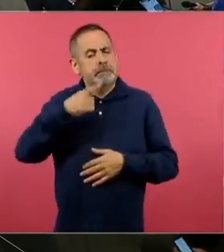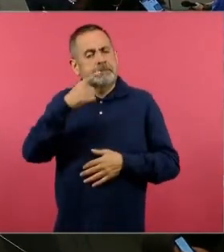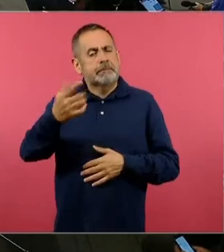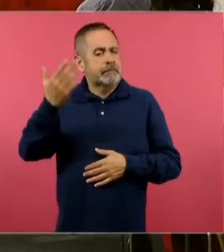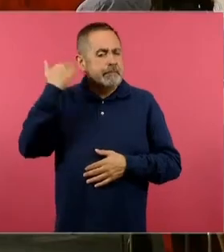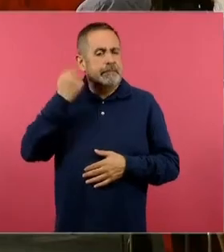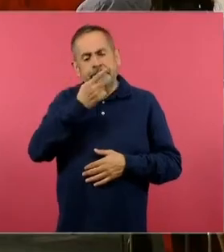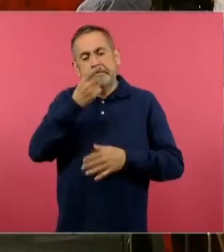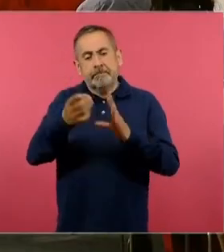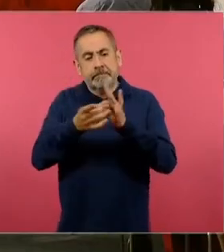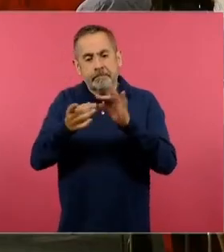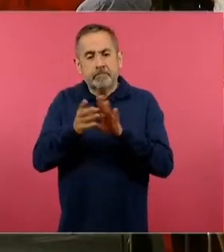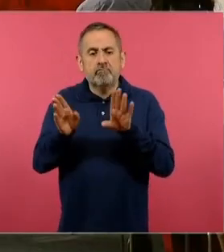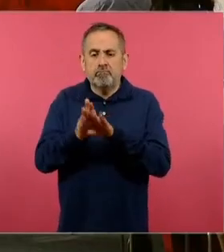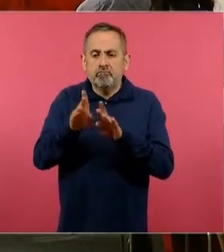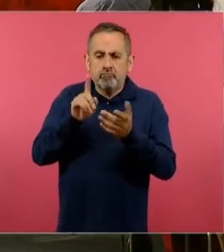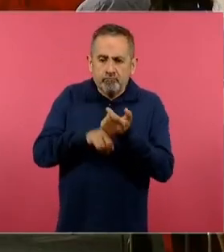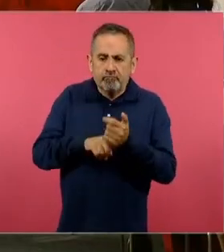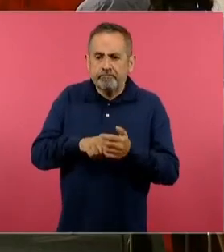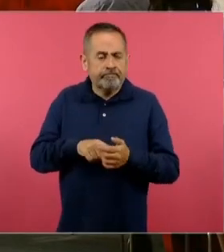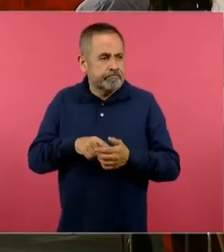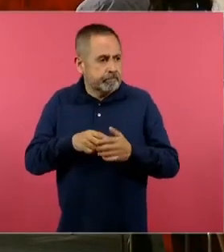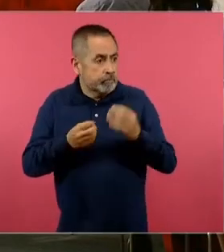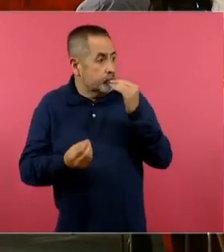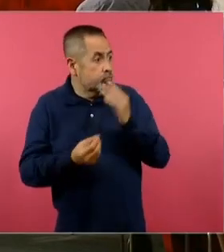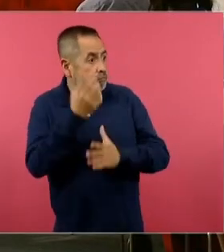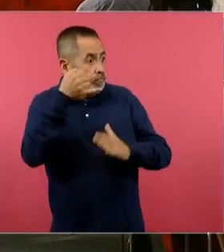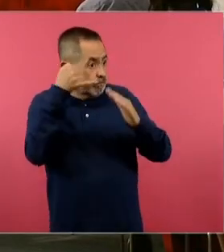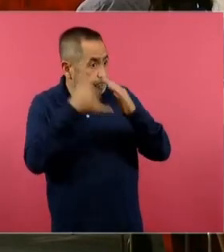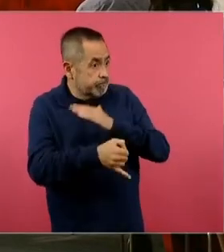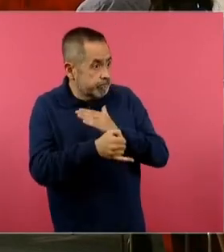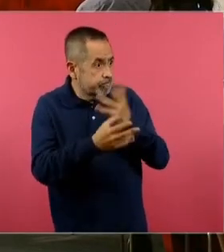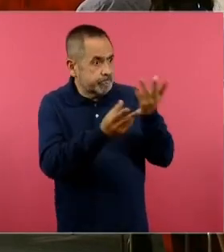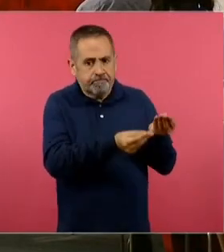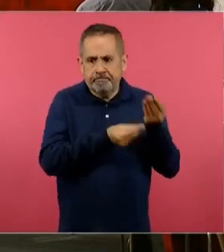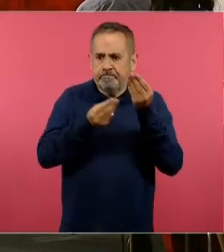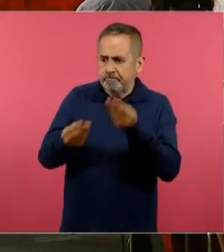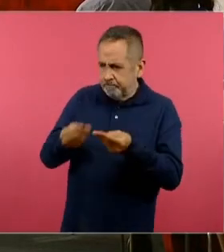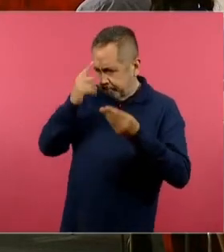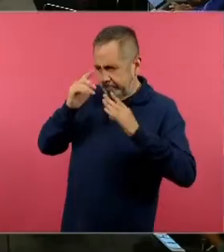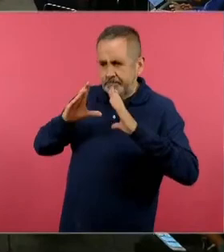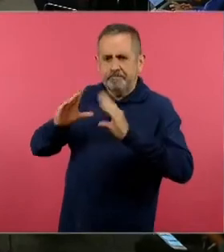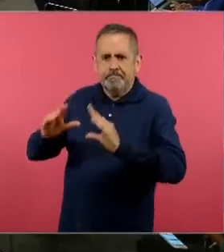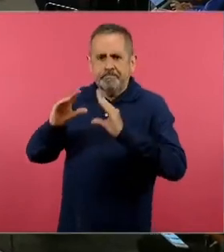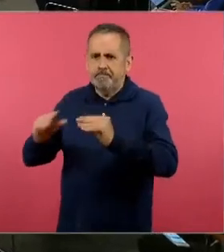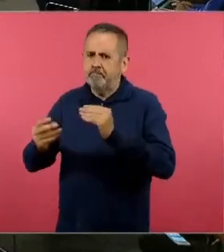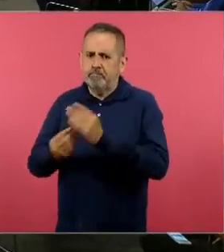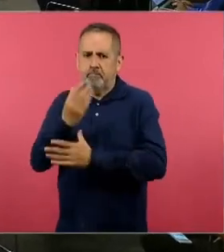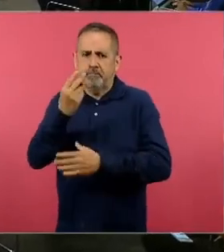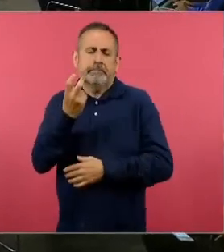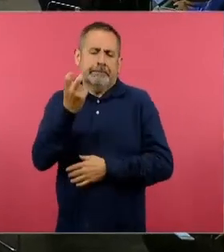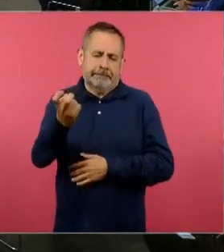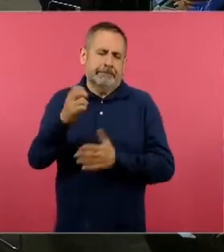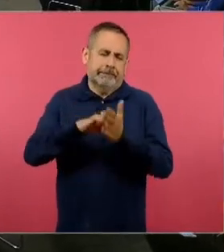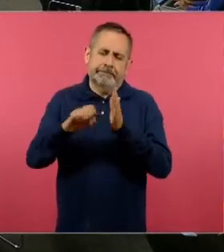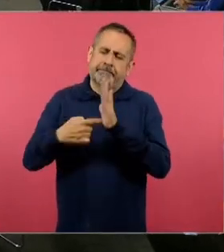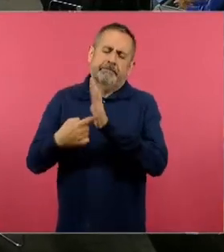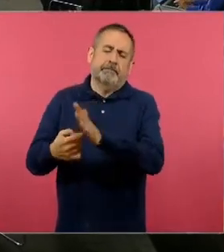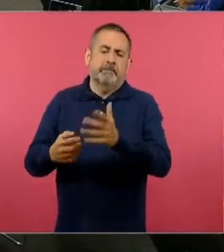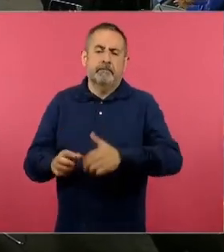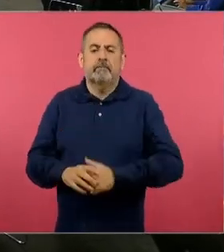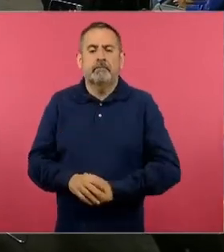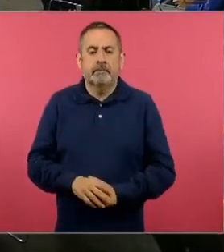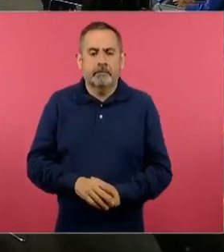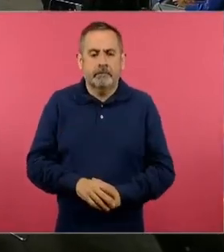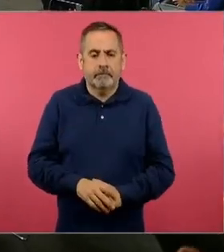otras ocasiones es acercar los avances científicos a las disciplinas escolares y uno de esos es este ejemplo. La